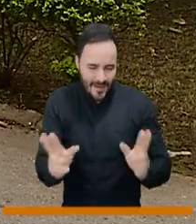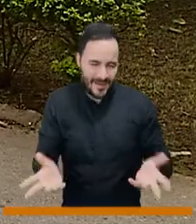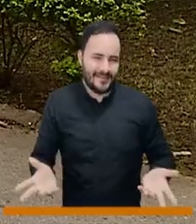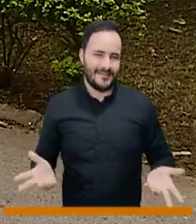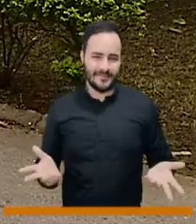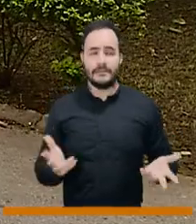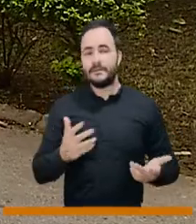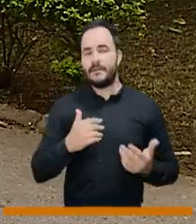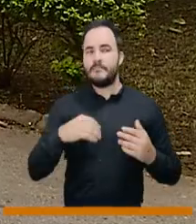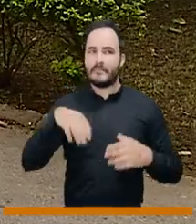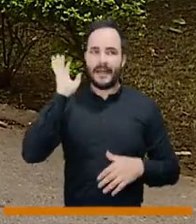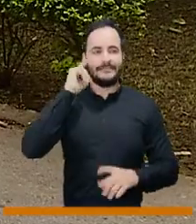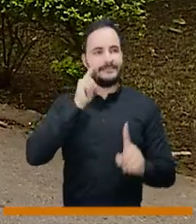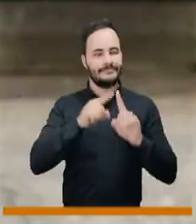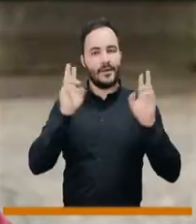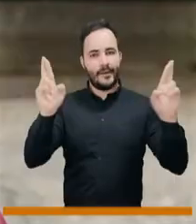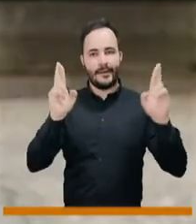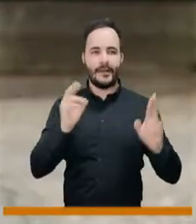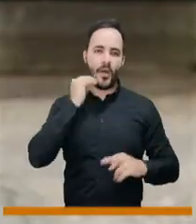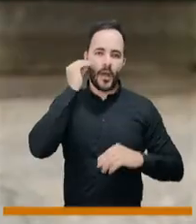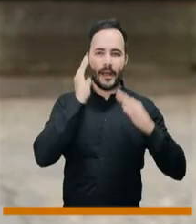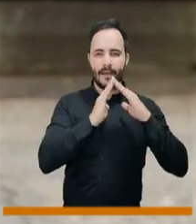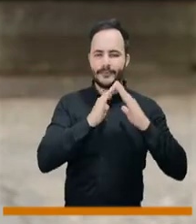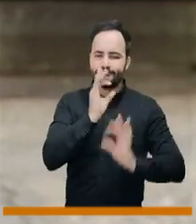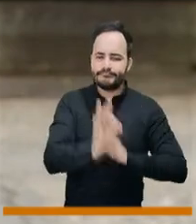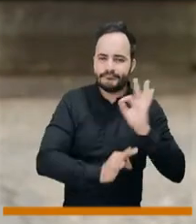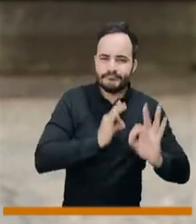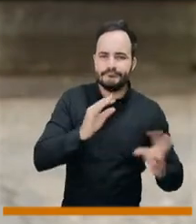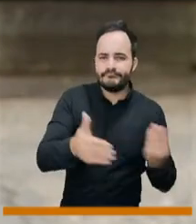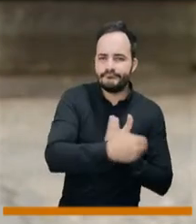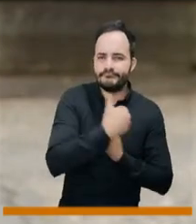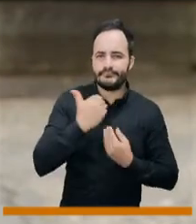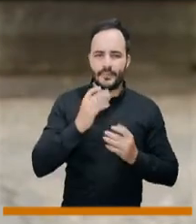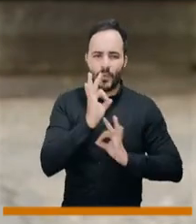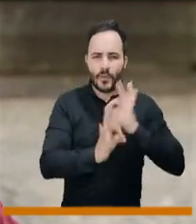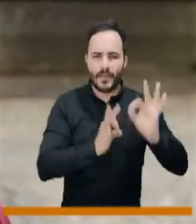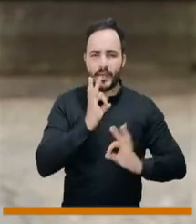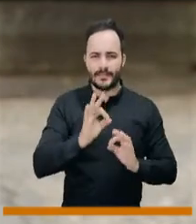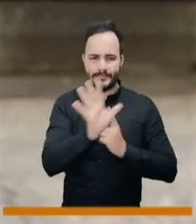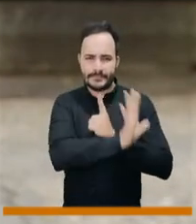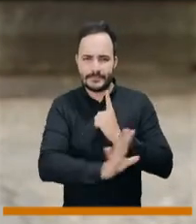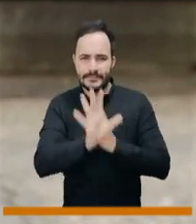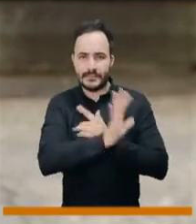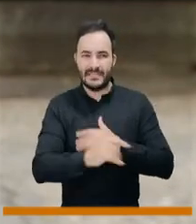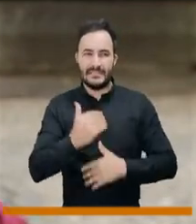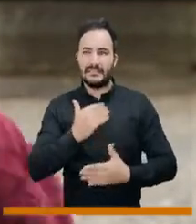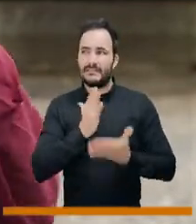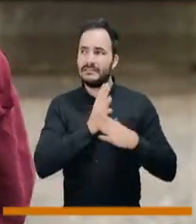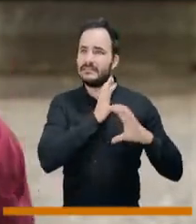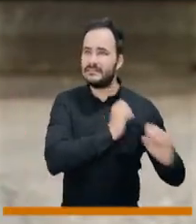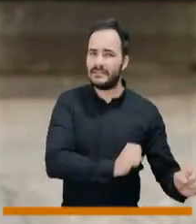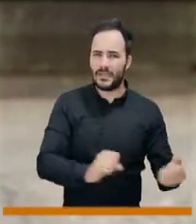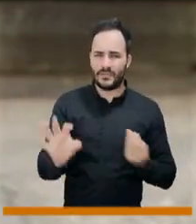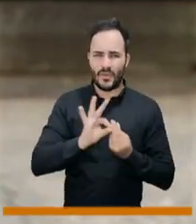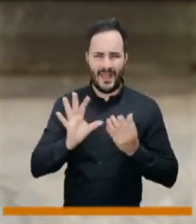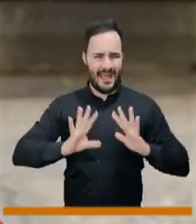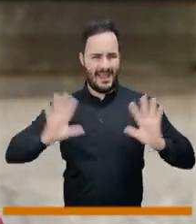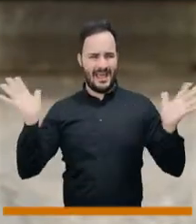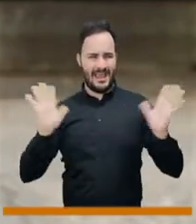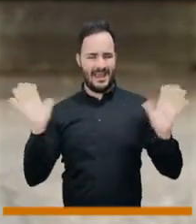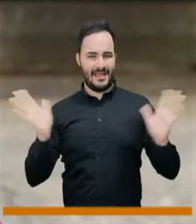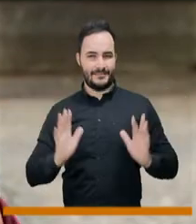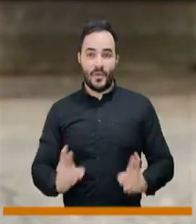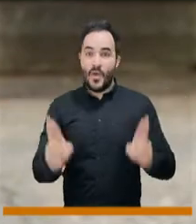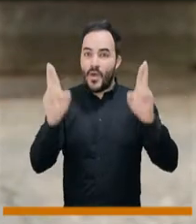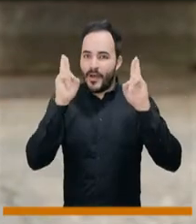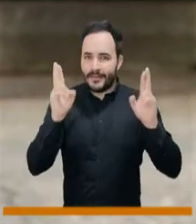lo ideal es que en las familias haya protección, haya amor, haya acompañamiento, haya prevención, inclusive antes de que el niño entre en el mundo de